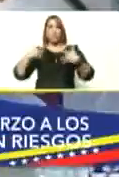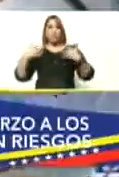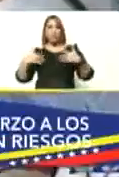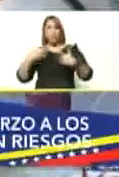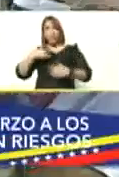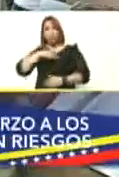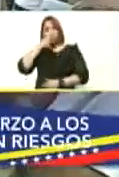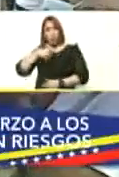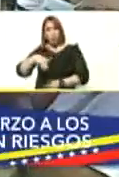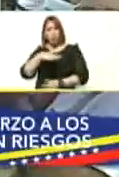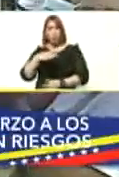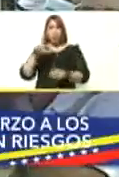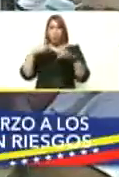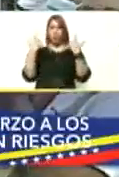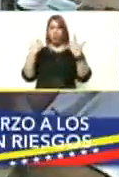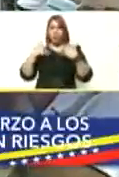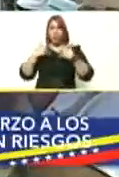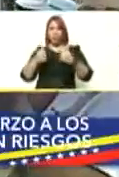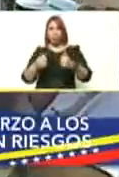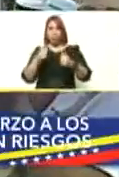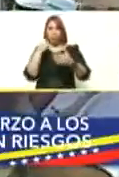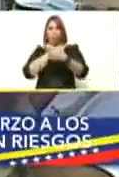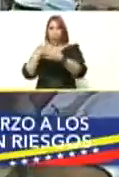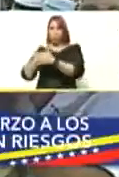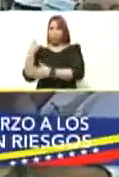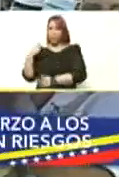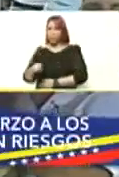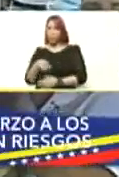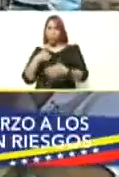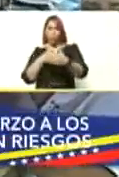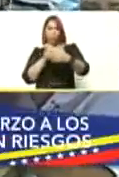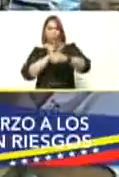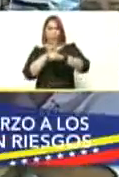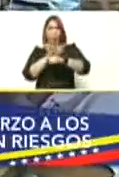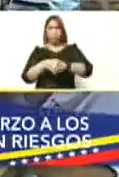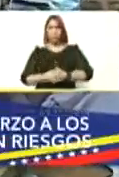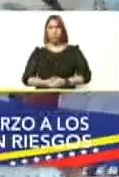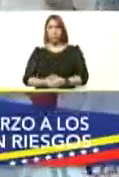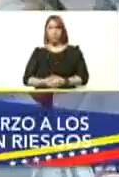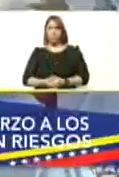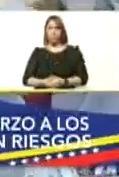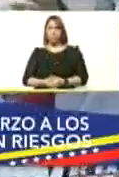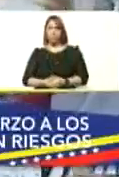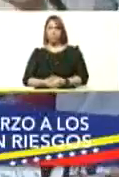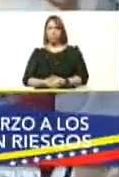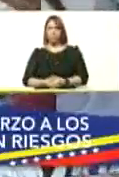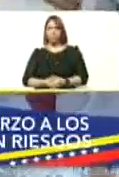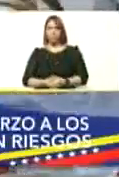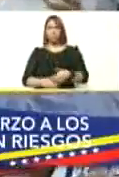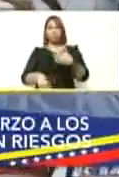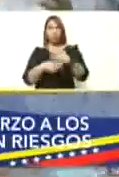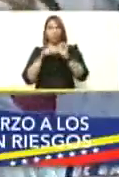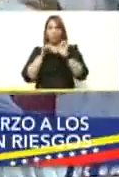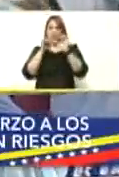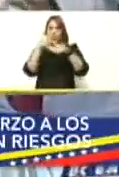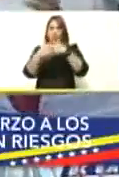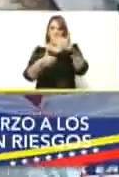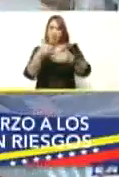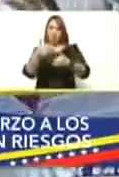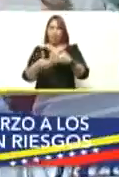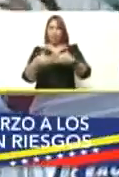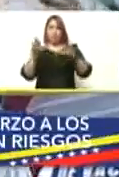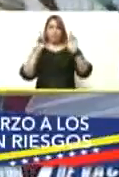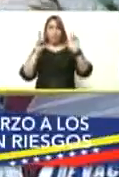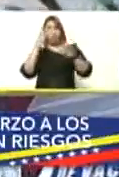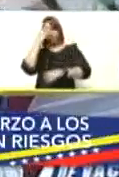la parte de salud y esta lucha que tenemos en contra de este virus de esta pandemia que vamos a seguir adelante con el favor